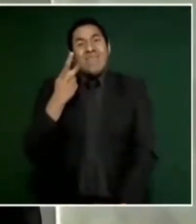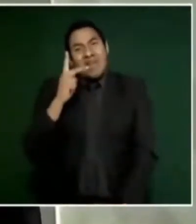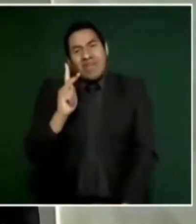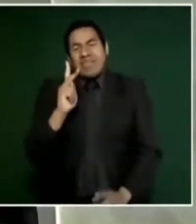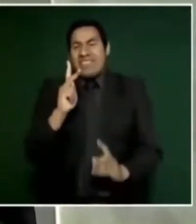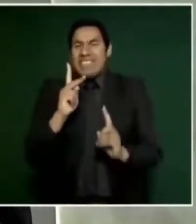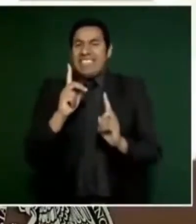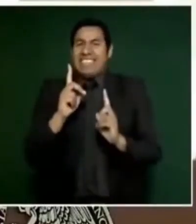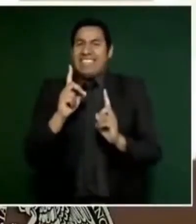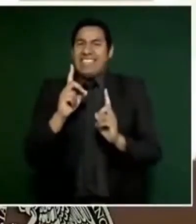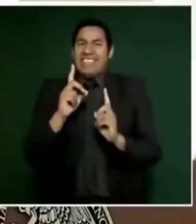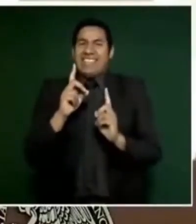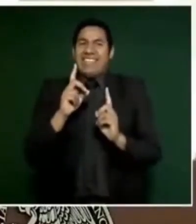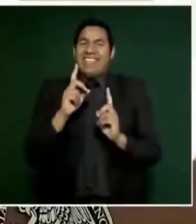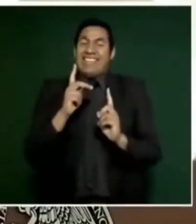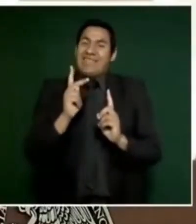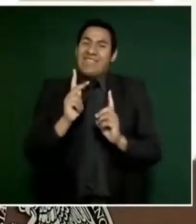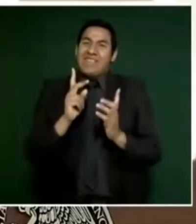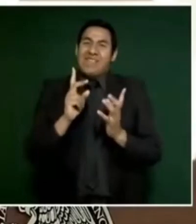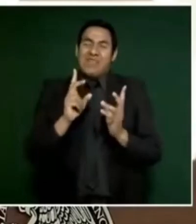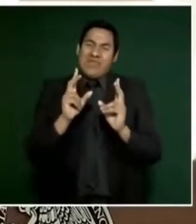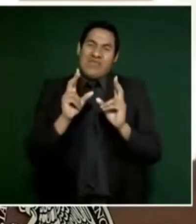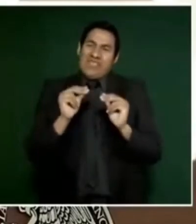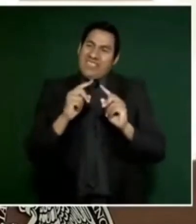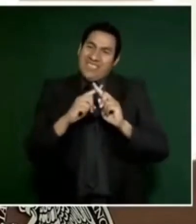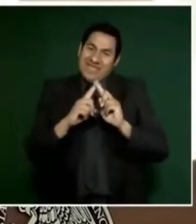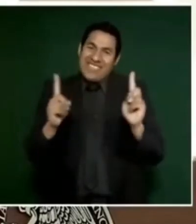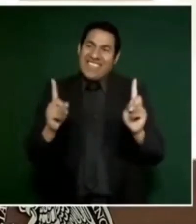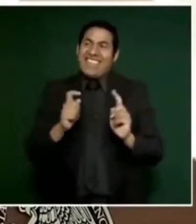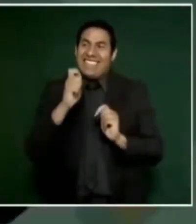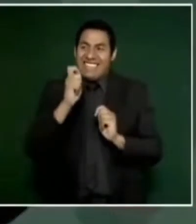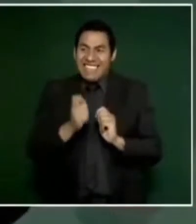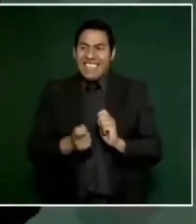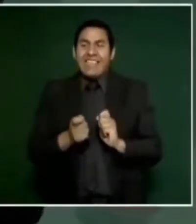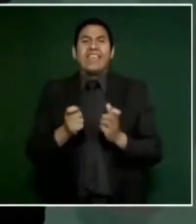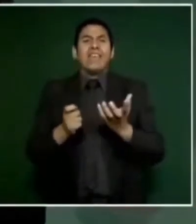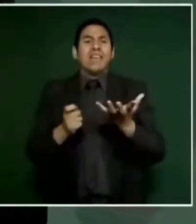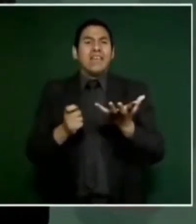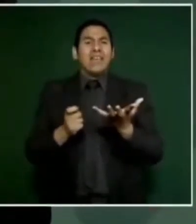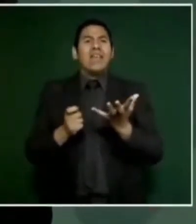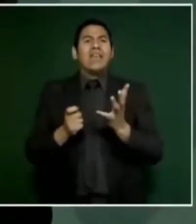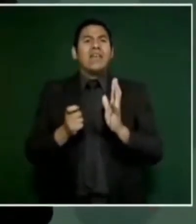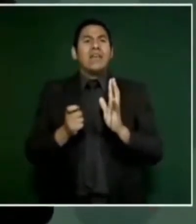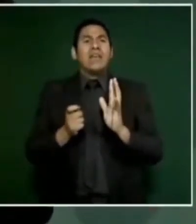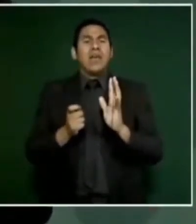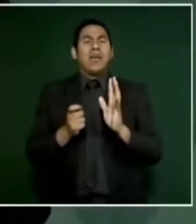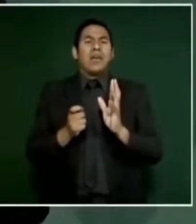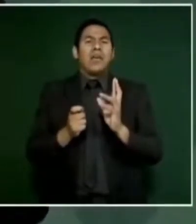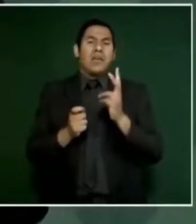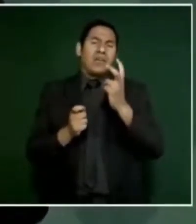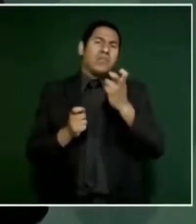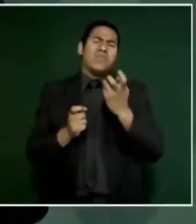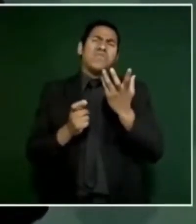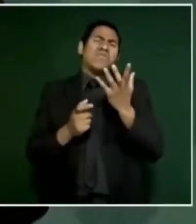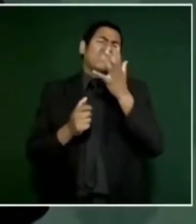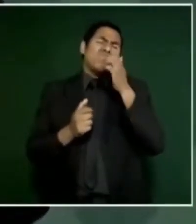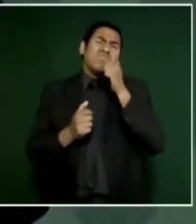sin embargo, por eso son muchos ataques